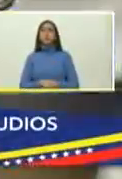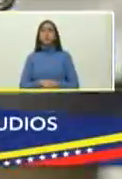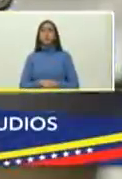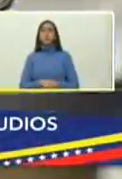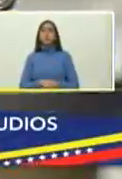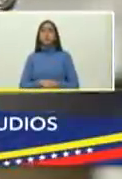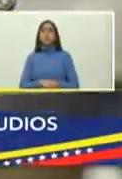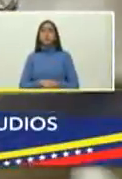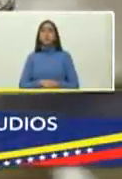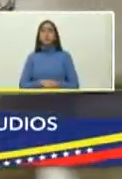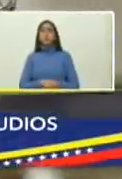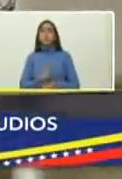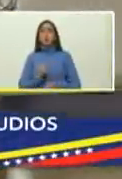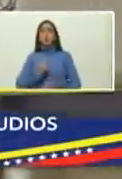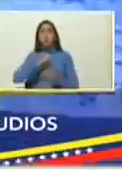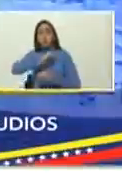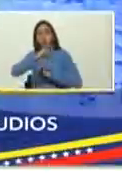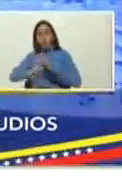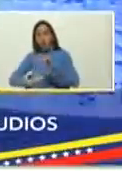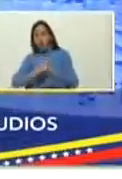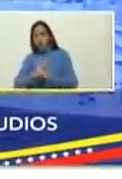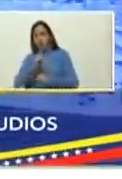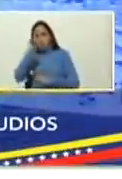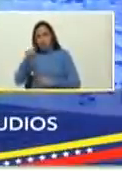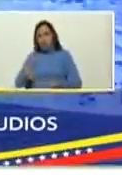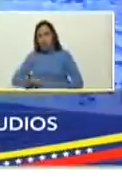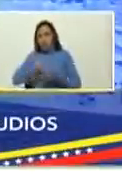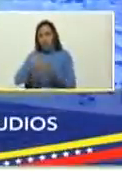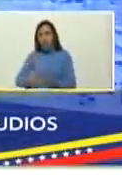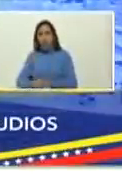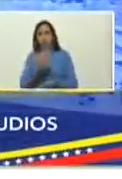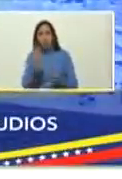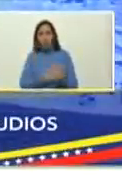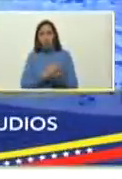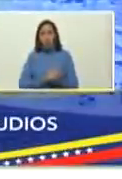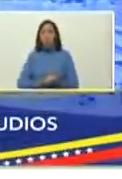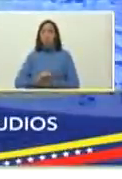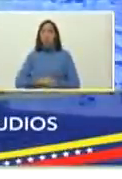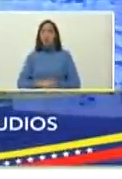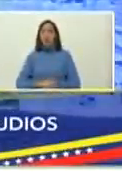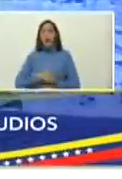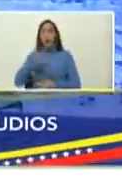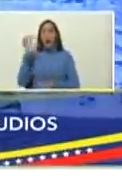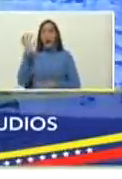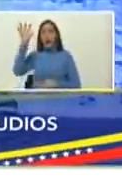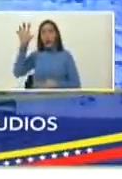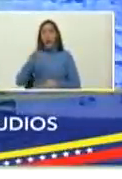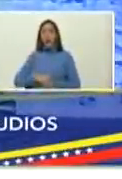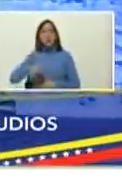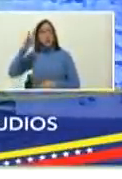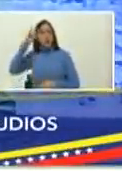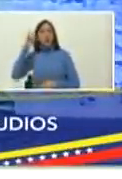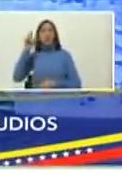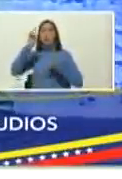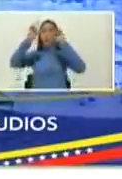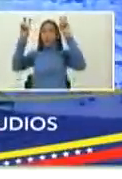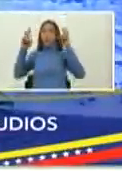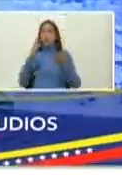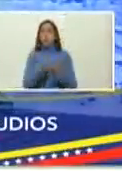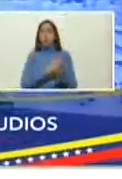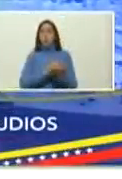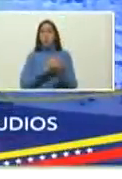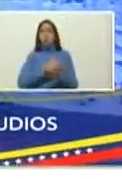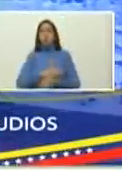premio internacional para Perla Suez y su trabajo El País del Diablo, ¿correcto? En